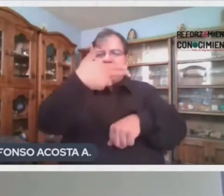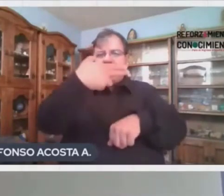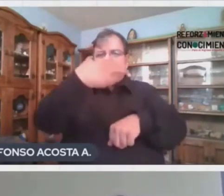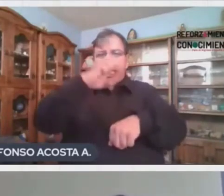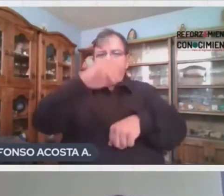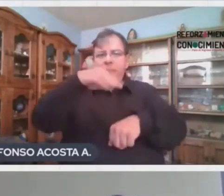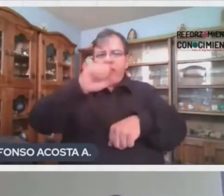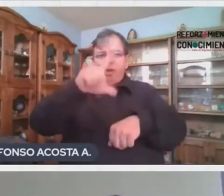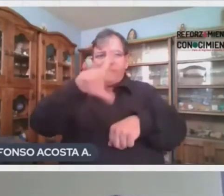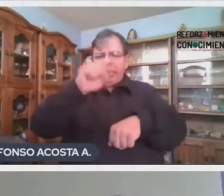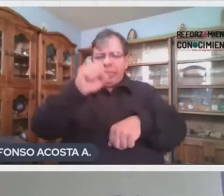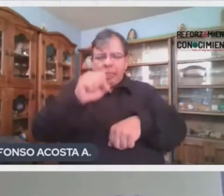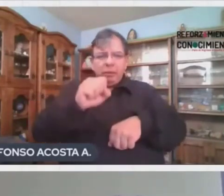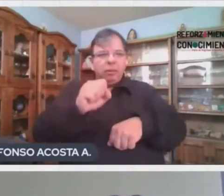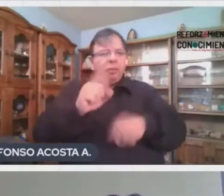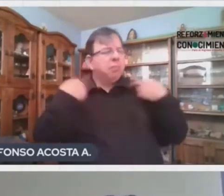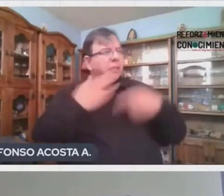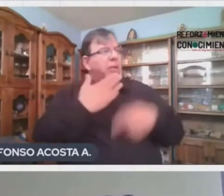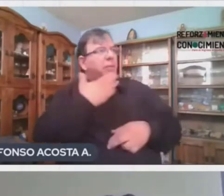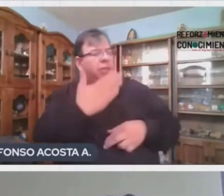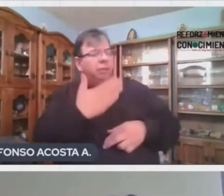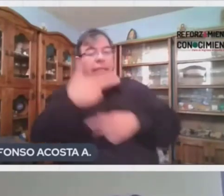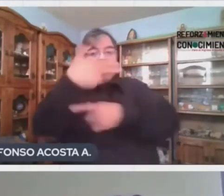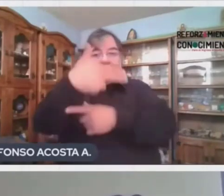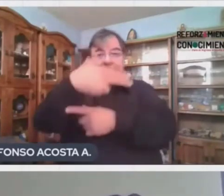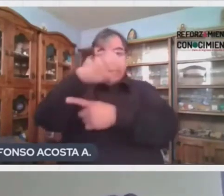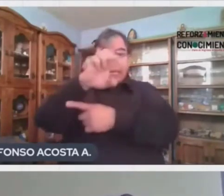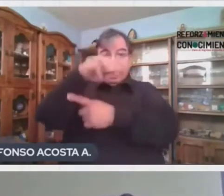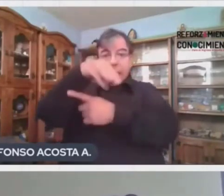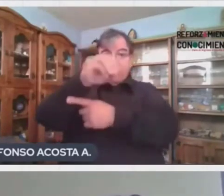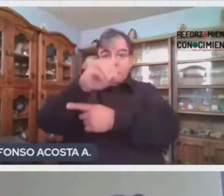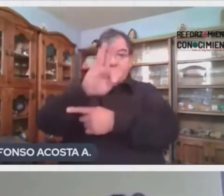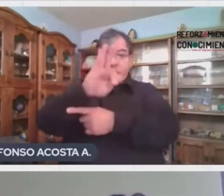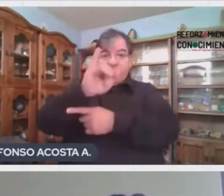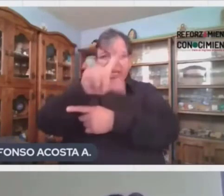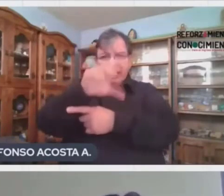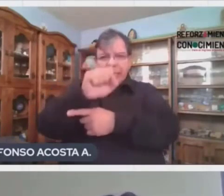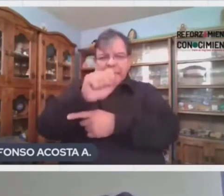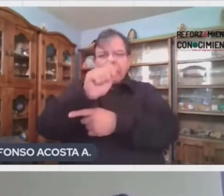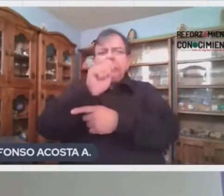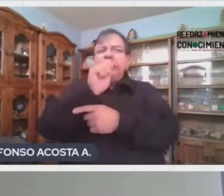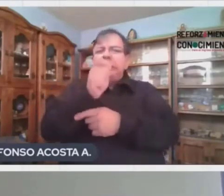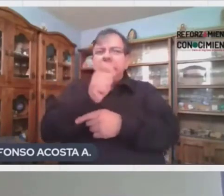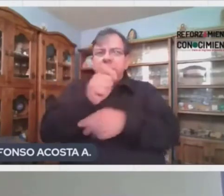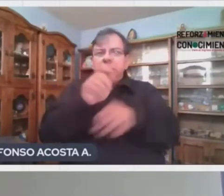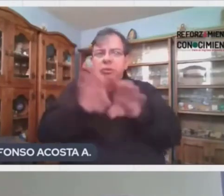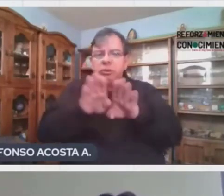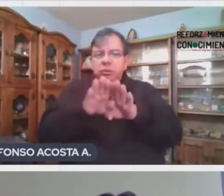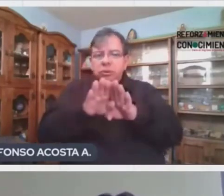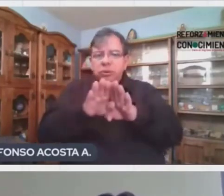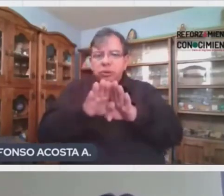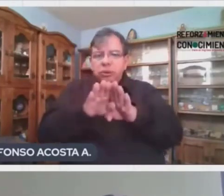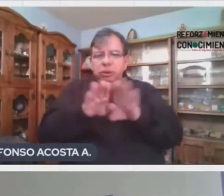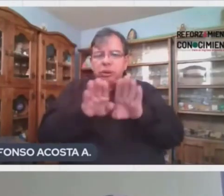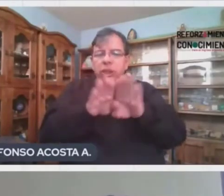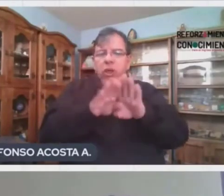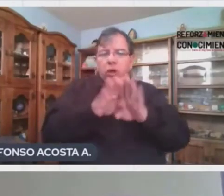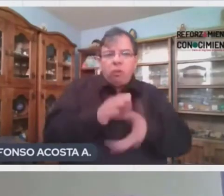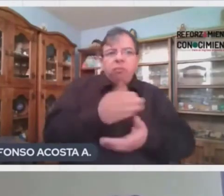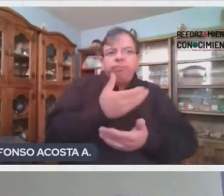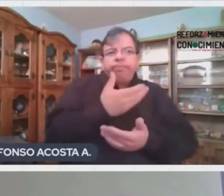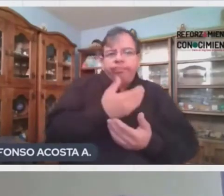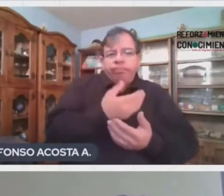Muy buena pregunta. La hemofilia es una enfermedad ligada al sexo. ¿Qué significa?